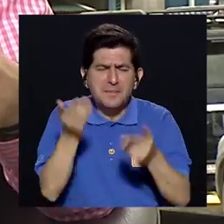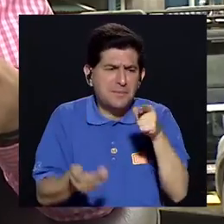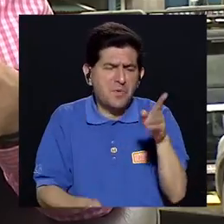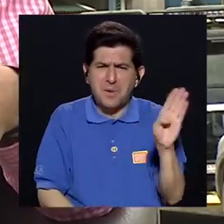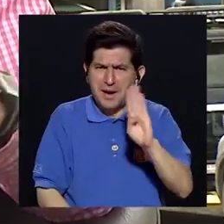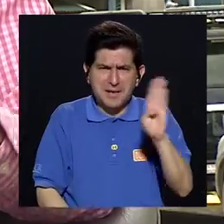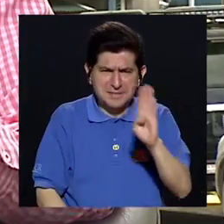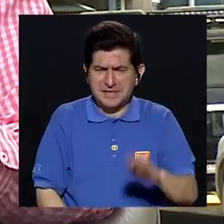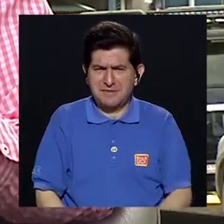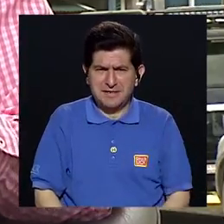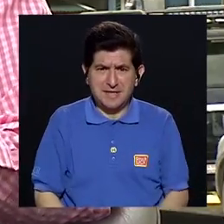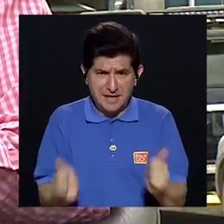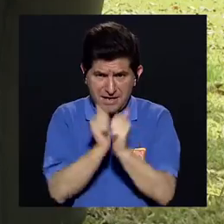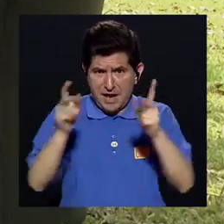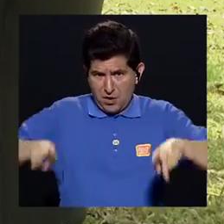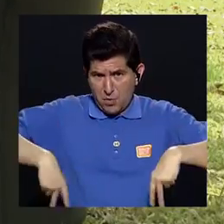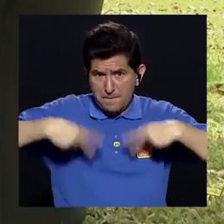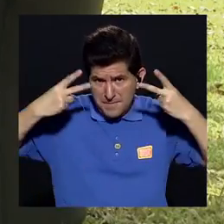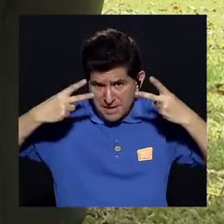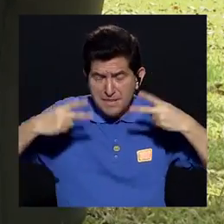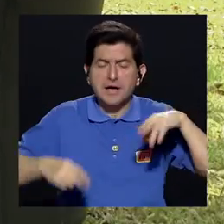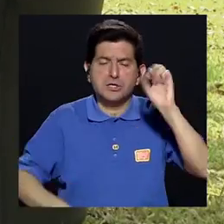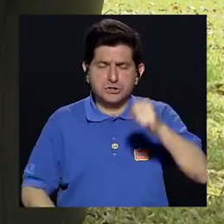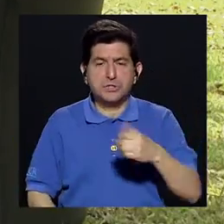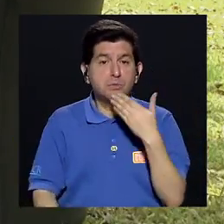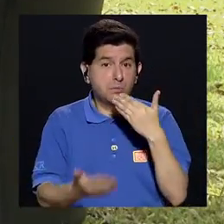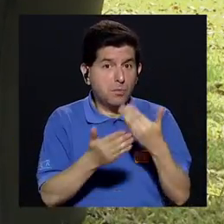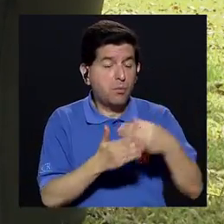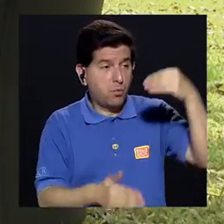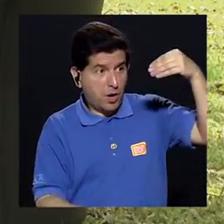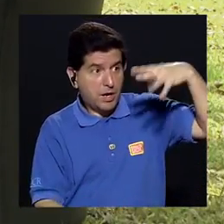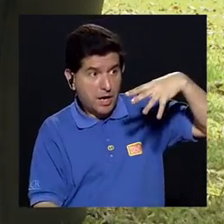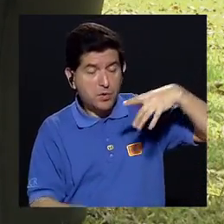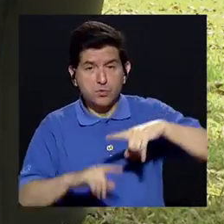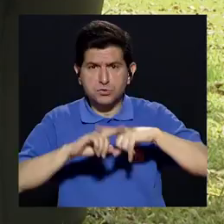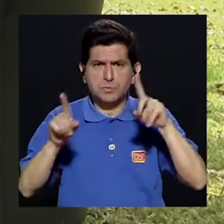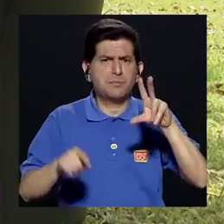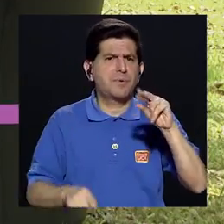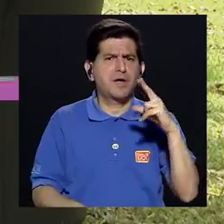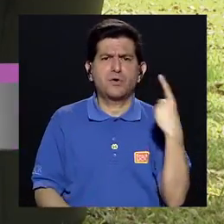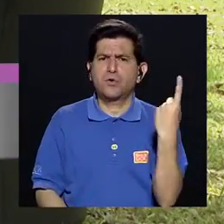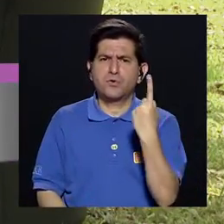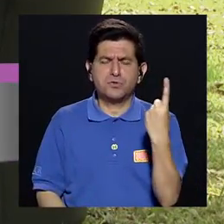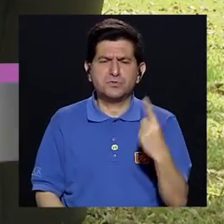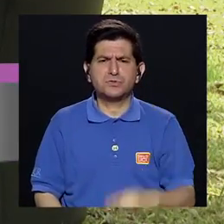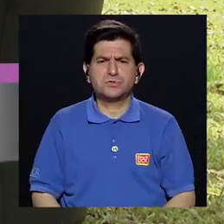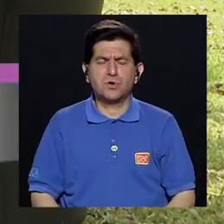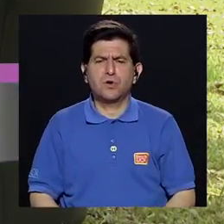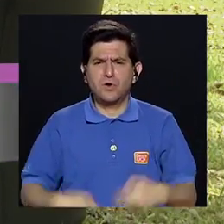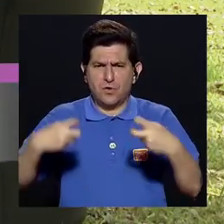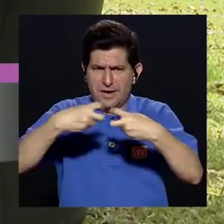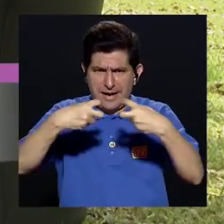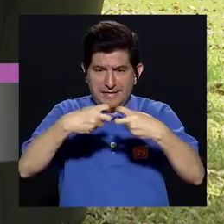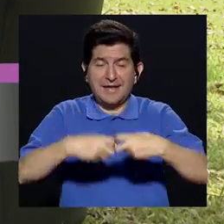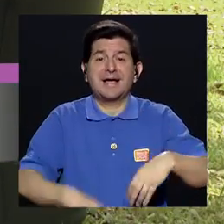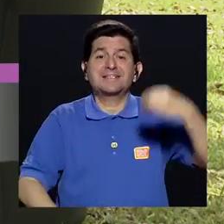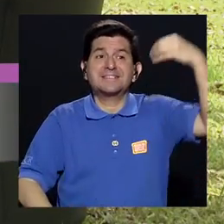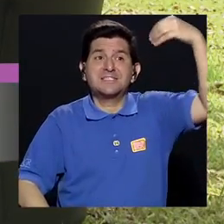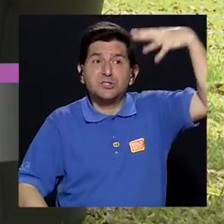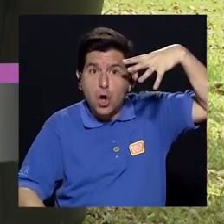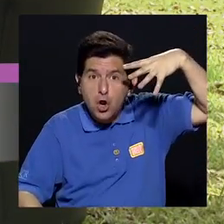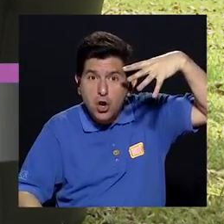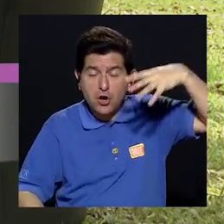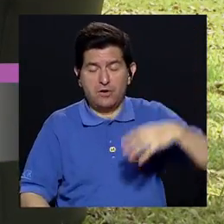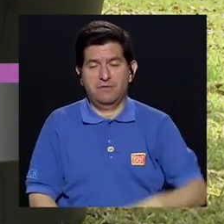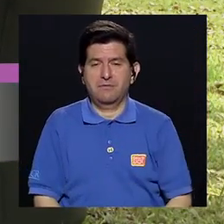durar Esa bacteria Viva Si Si tiene buena iluminación Pero no la iluminación Del hogar Sino El sol